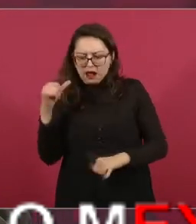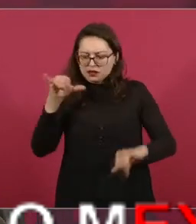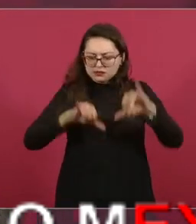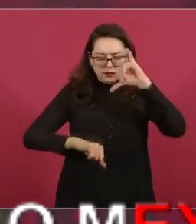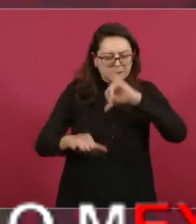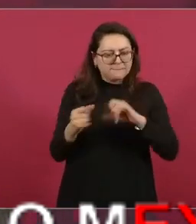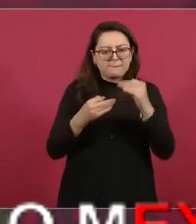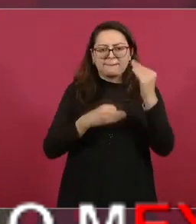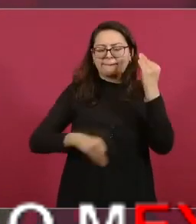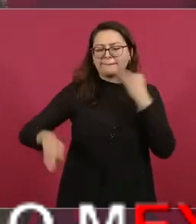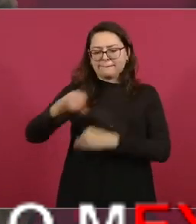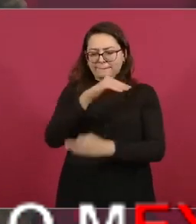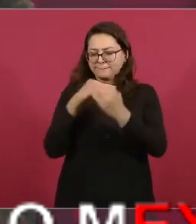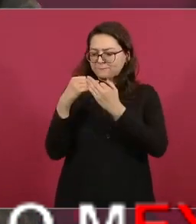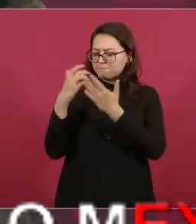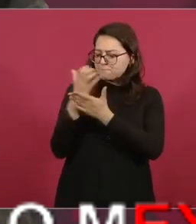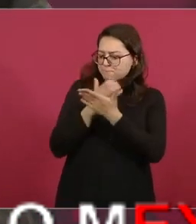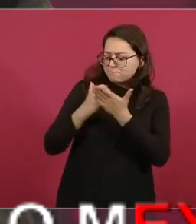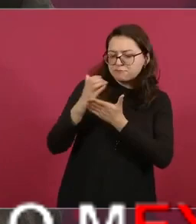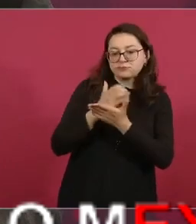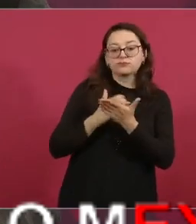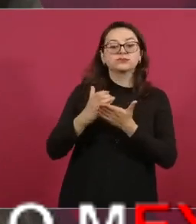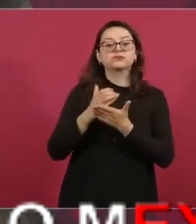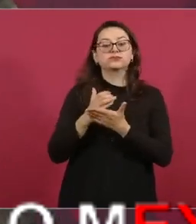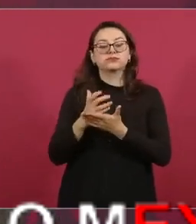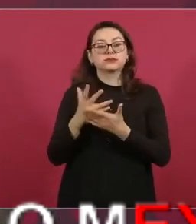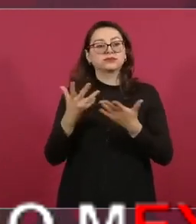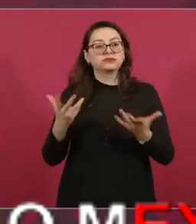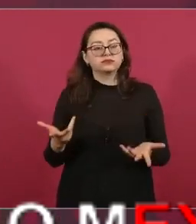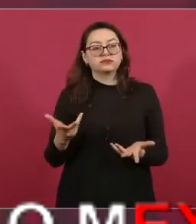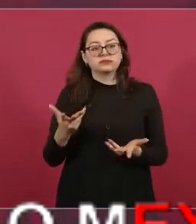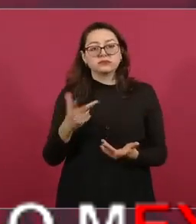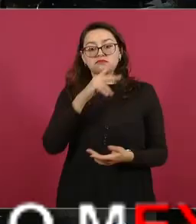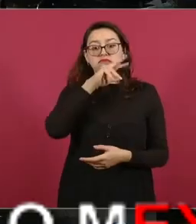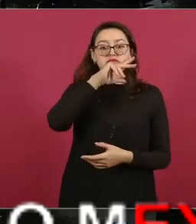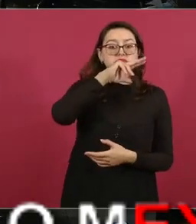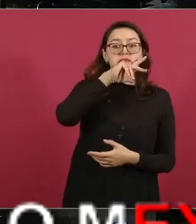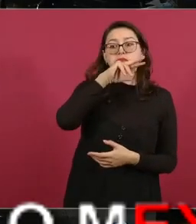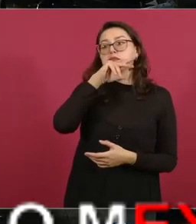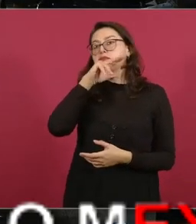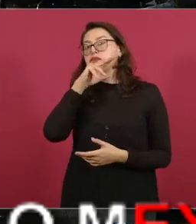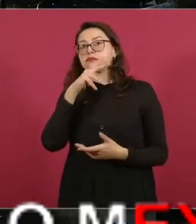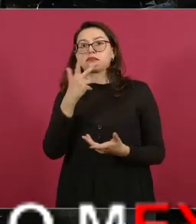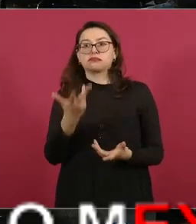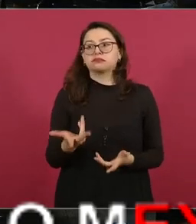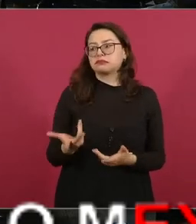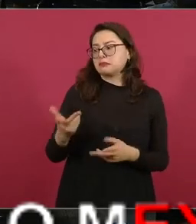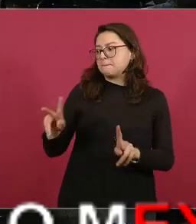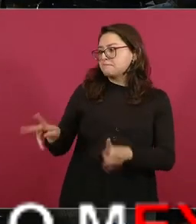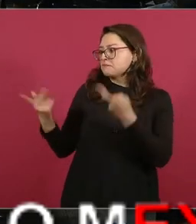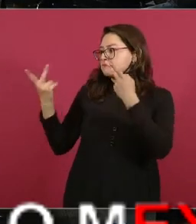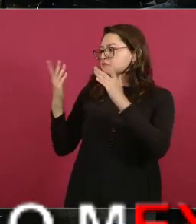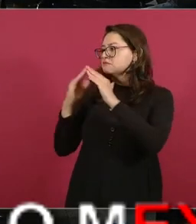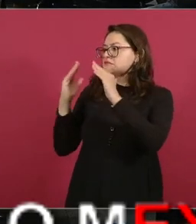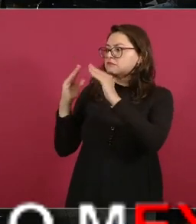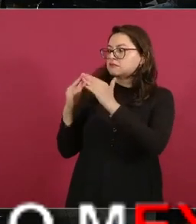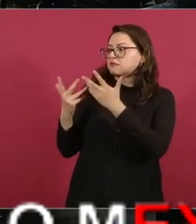a curar y no va a necesitar hipotecar su casa